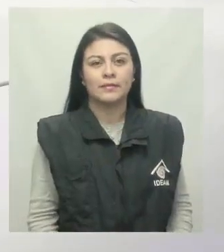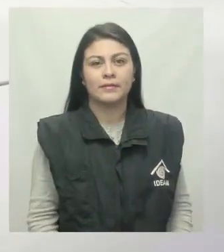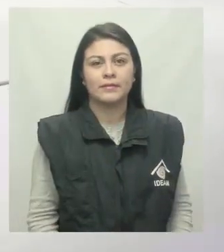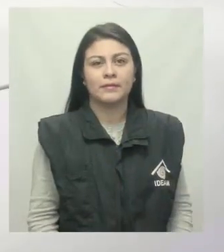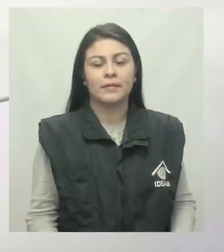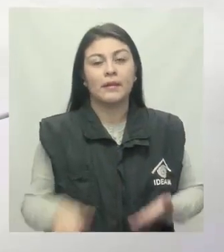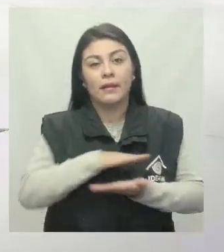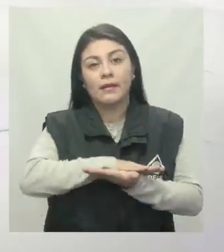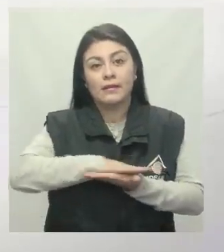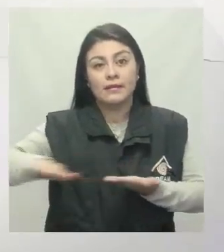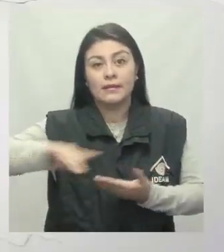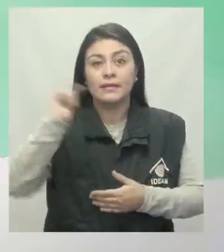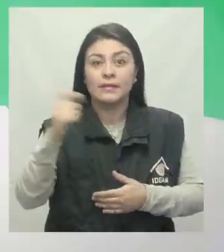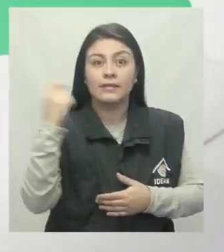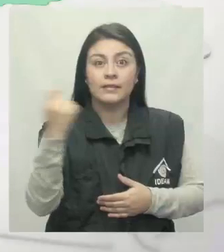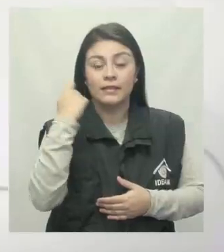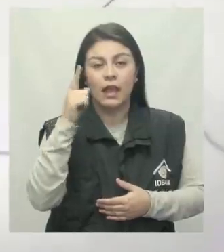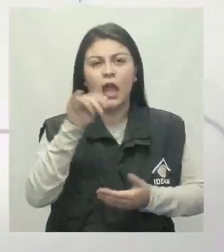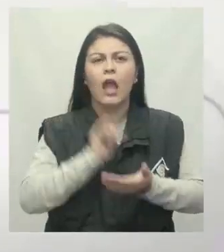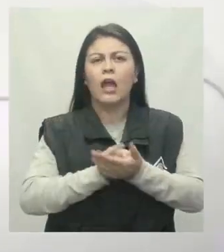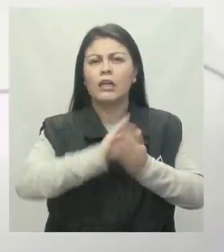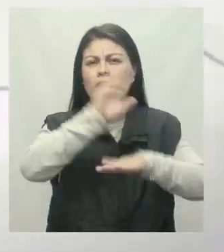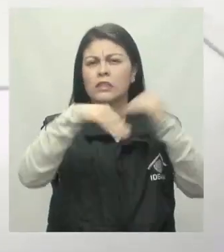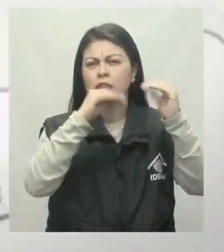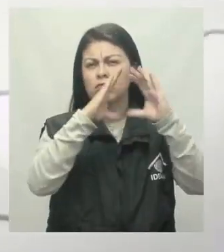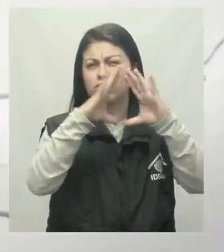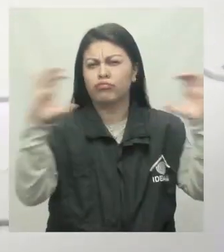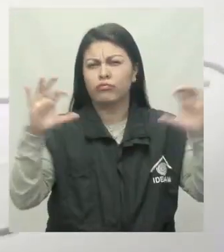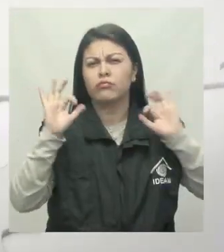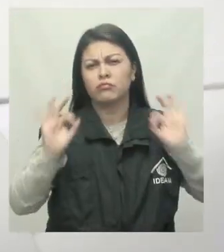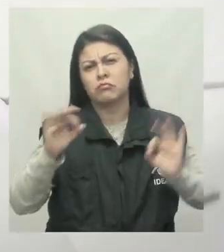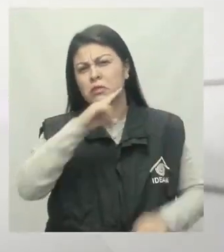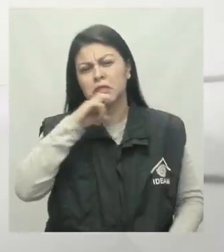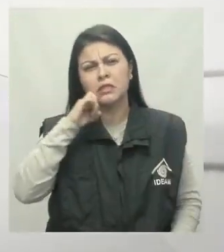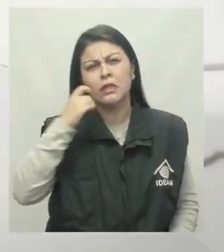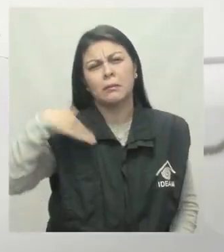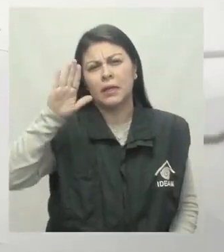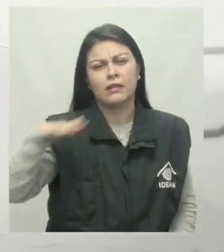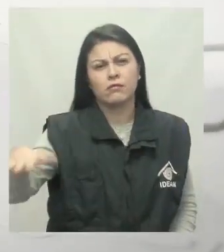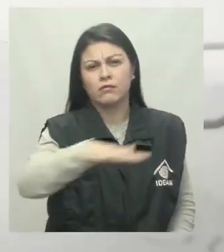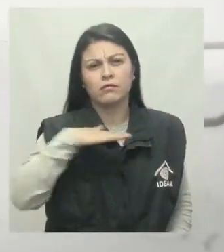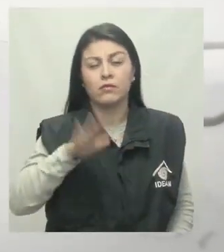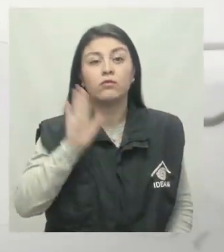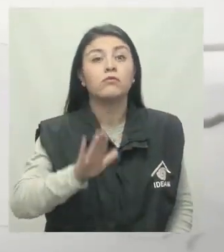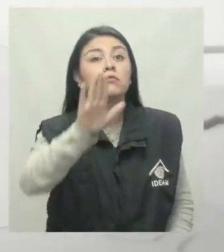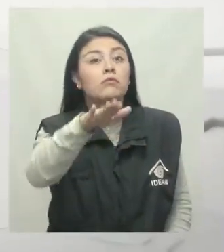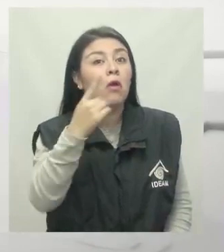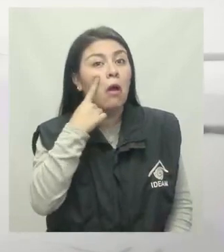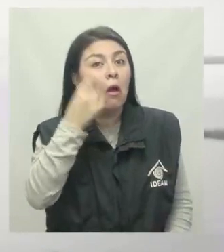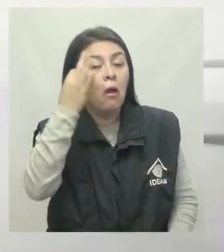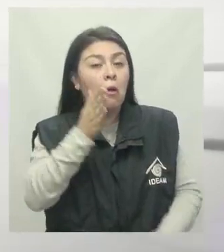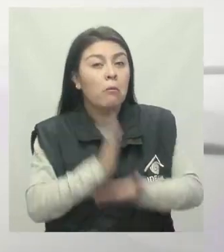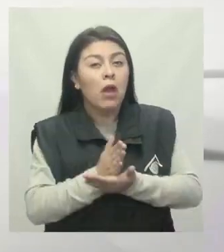Hacia los llanos orientales encontramos cielos cubiertos con predominio de tiempo seco en gran parte de la región Sin embargo son posibles